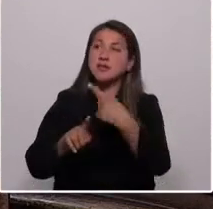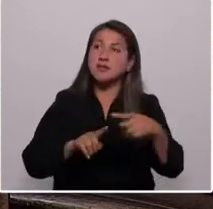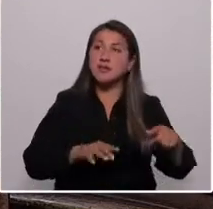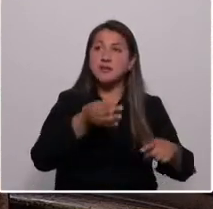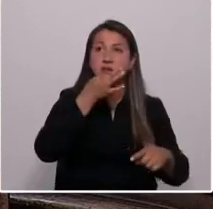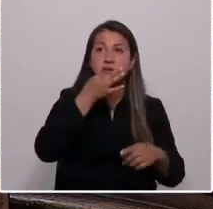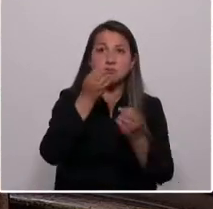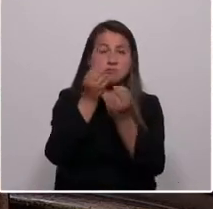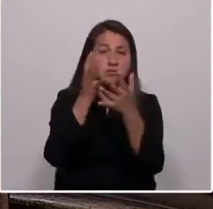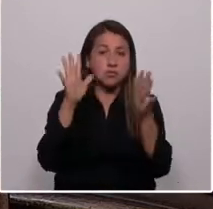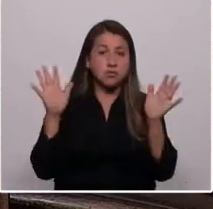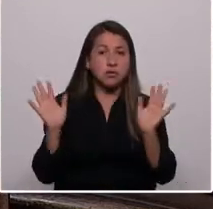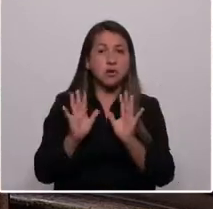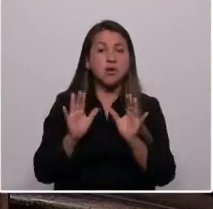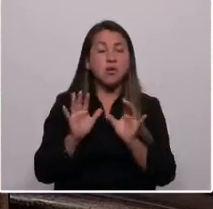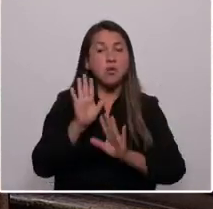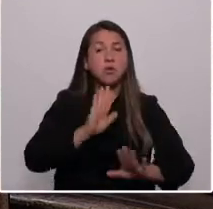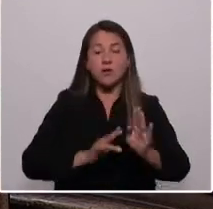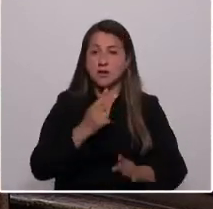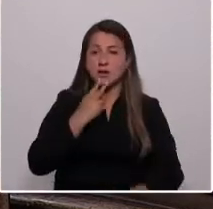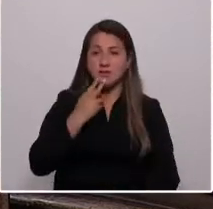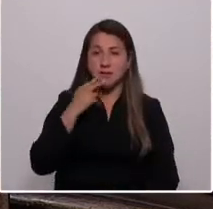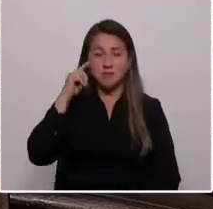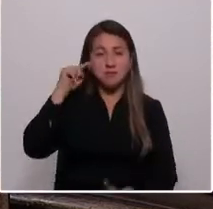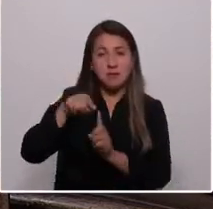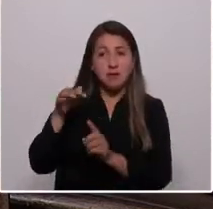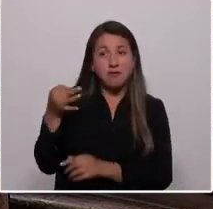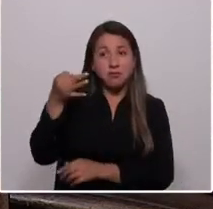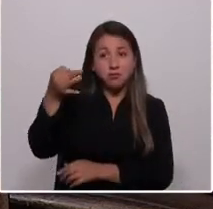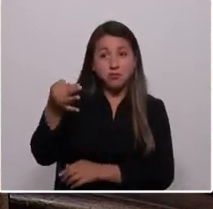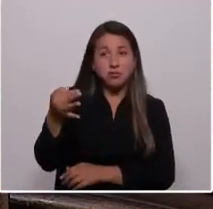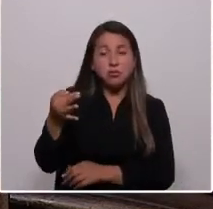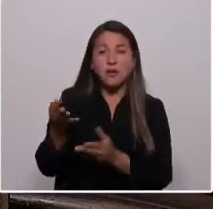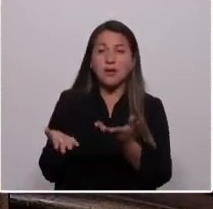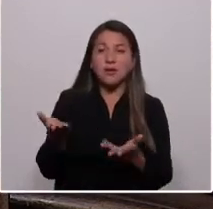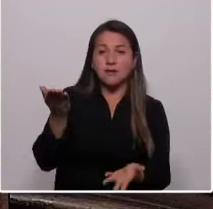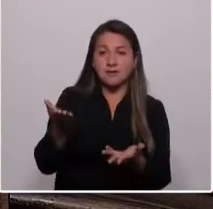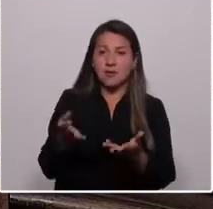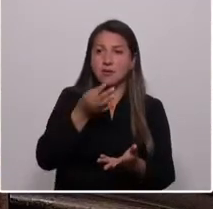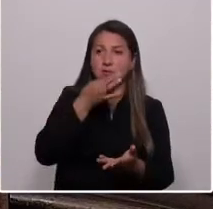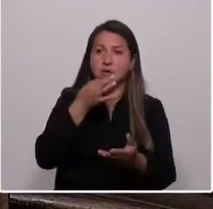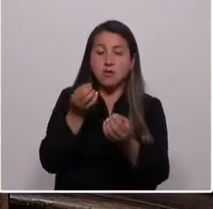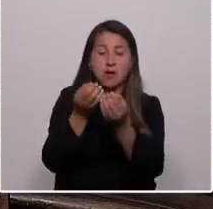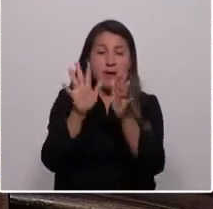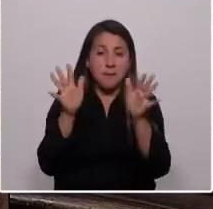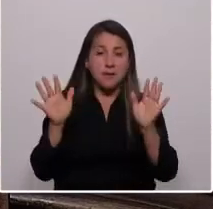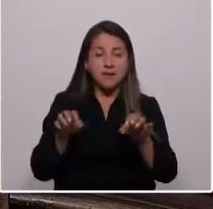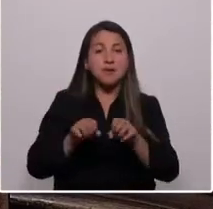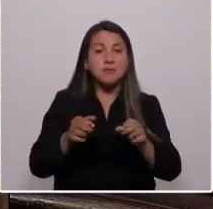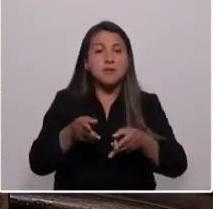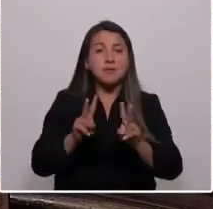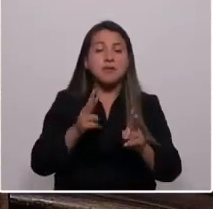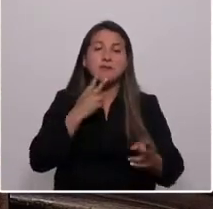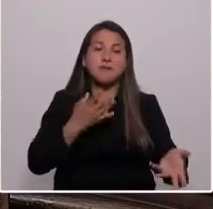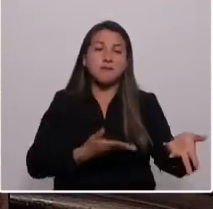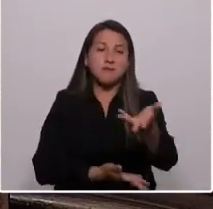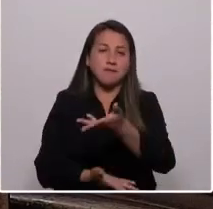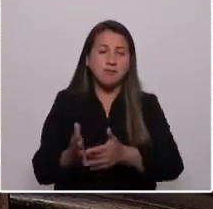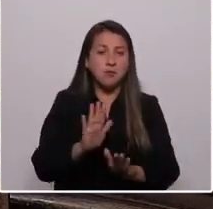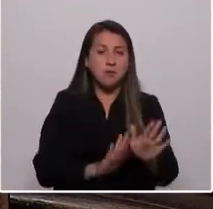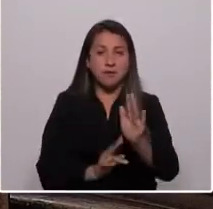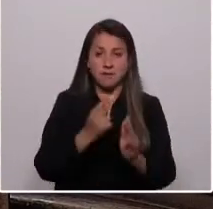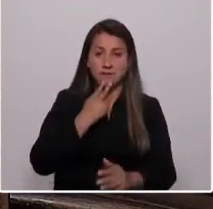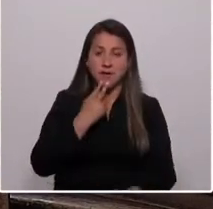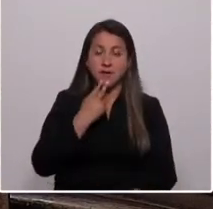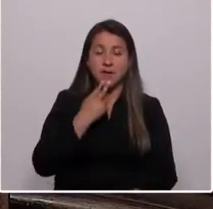sostenibilidad de la vida. Debemos proyectar un medio ambiente ecológicamente equilibrado que permita la convivencia armoniosa y proteja la vida de las